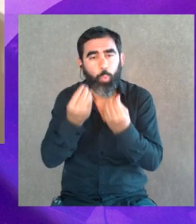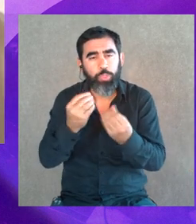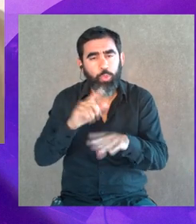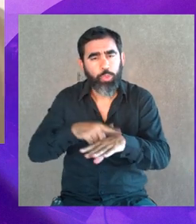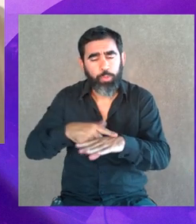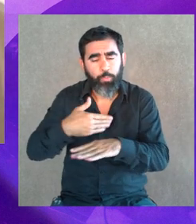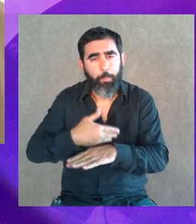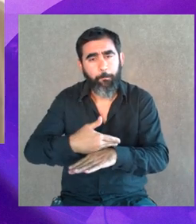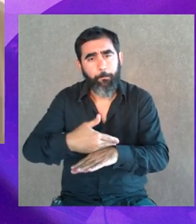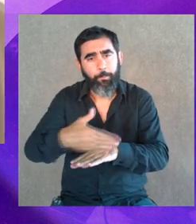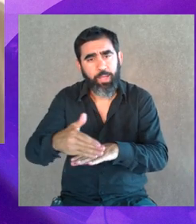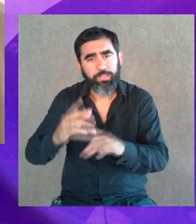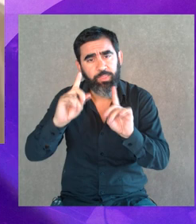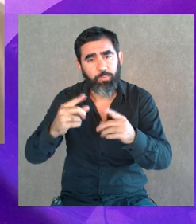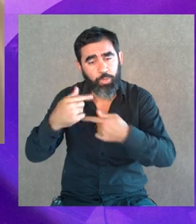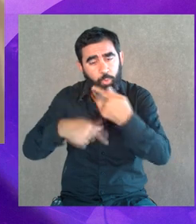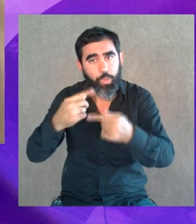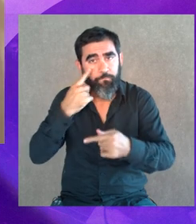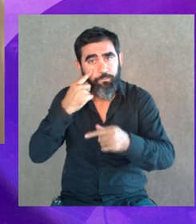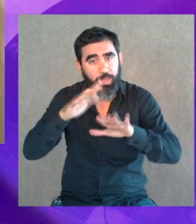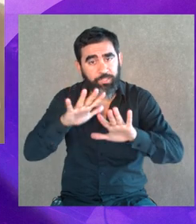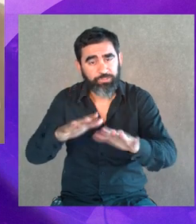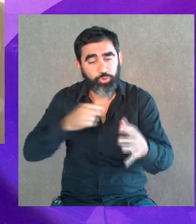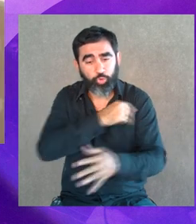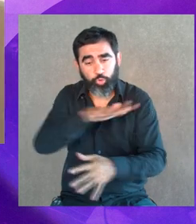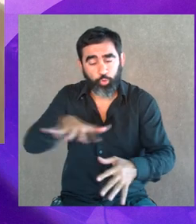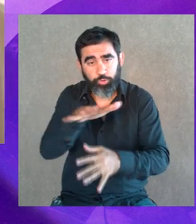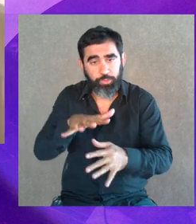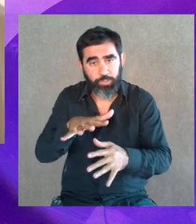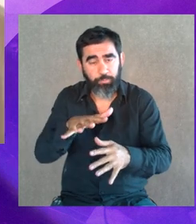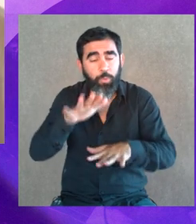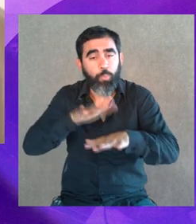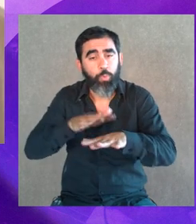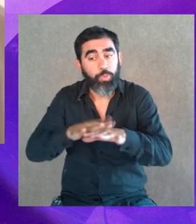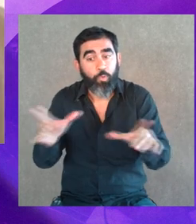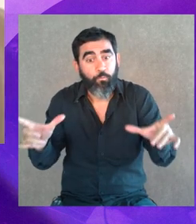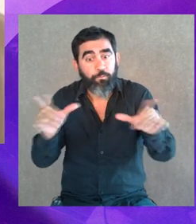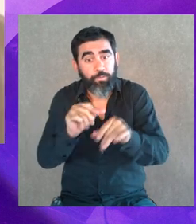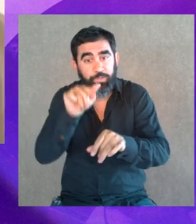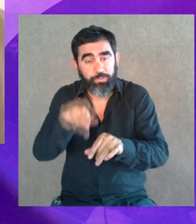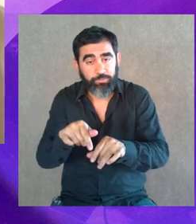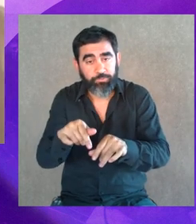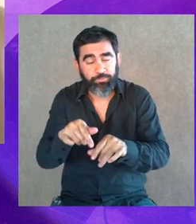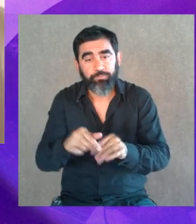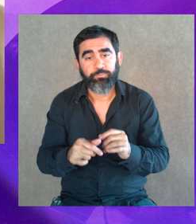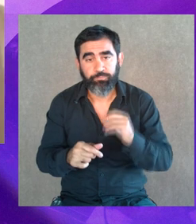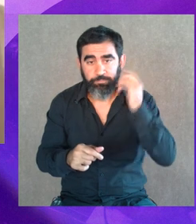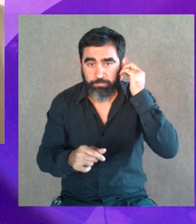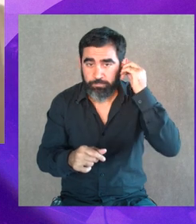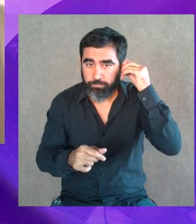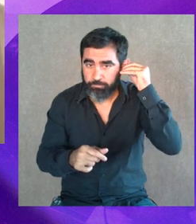cuánto vamos a tener que pasar, y qué tanto vamos a tener que vivenciar como sociedad para que en un momento acabe. Entonces,